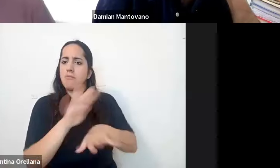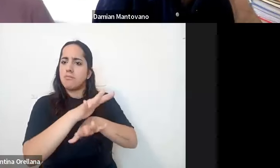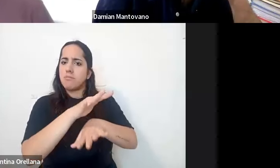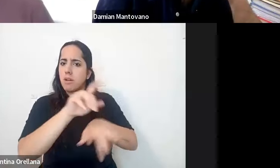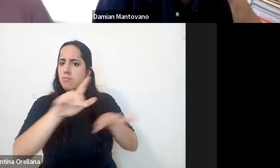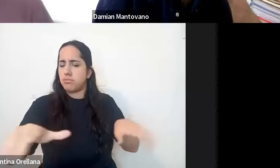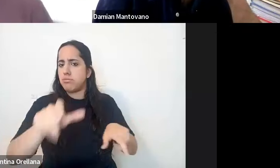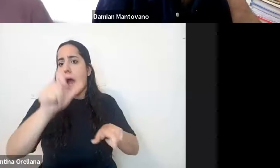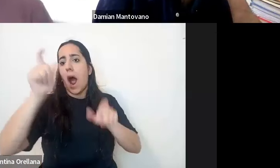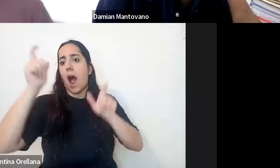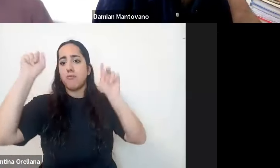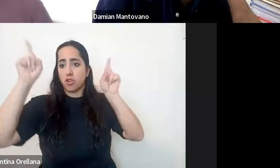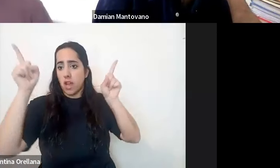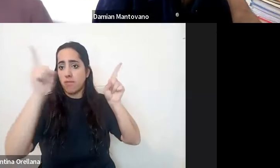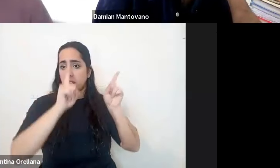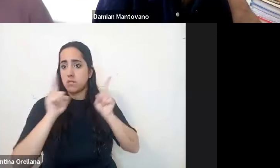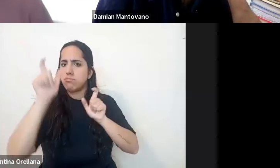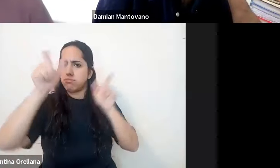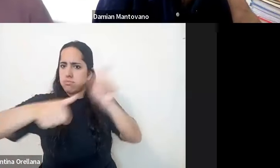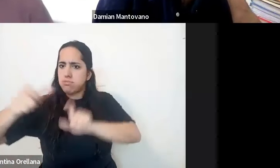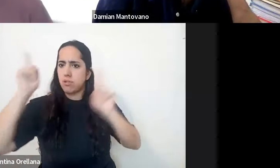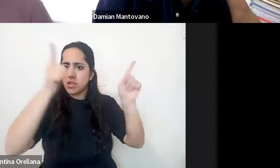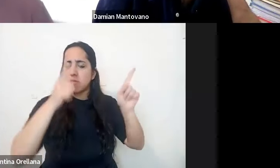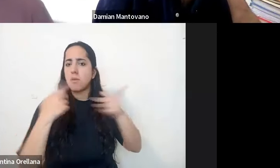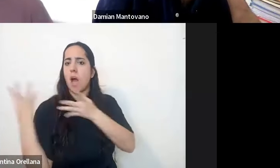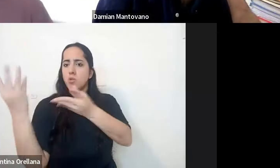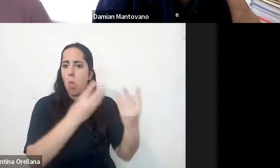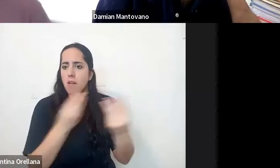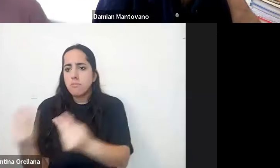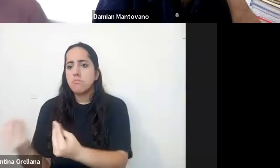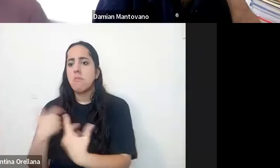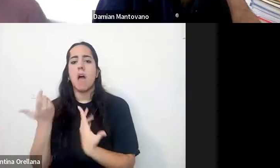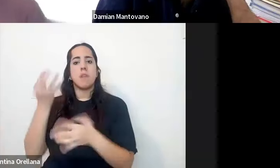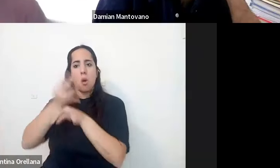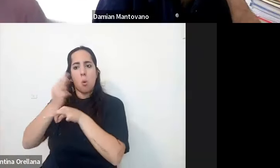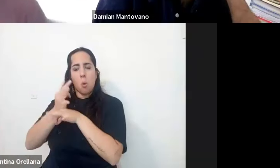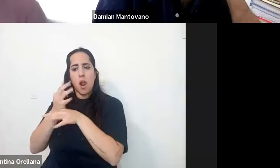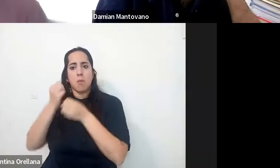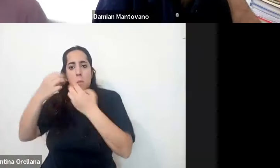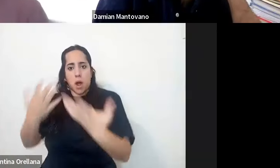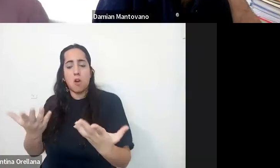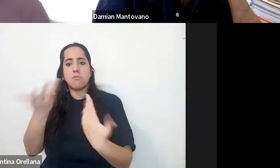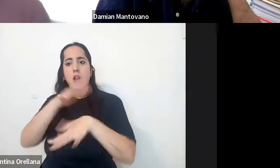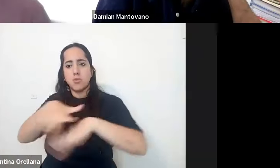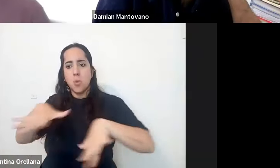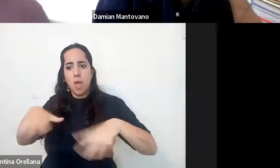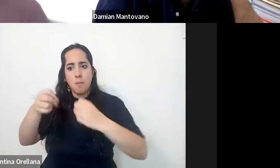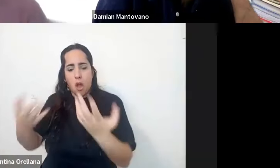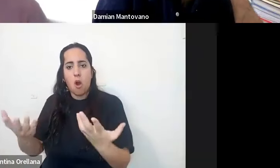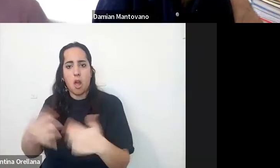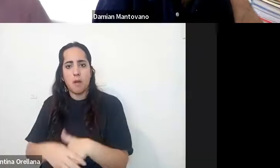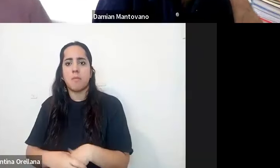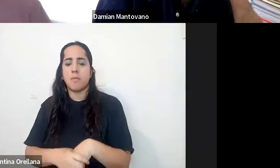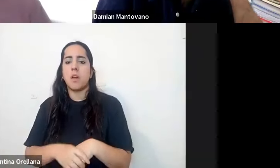docentes en las escuelas para intentar mejorar la escolarización de estos estudiantes aclimatar